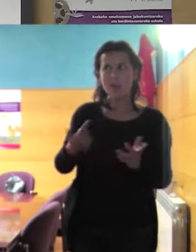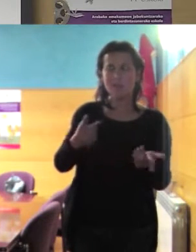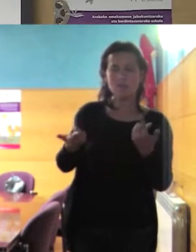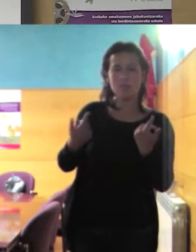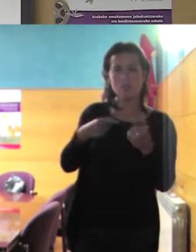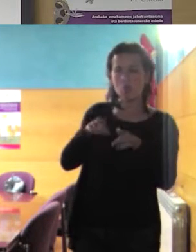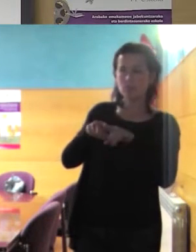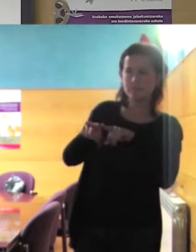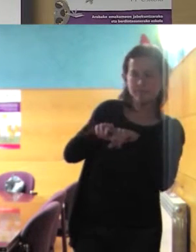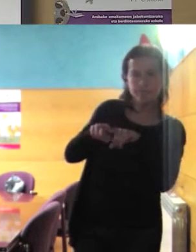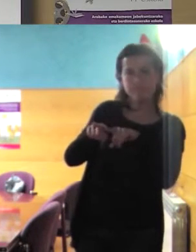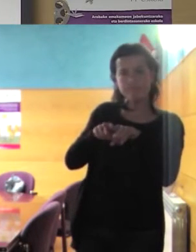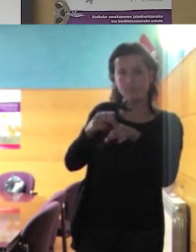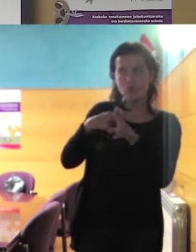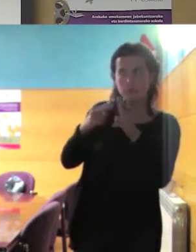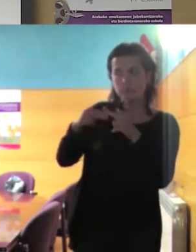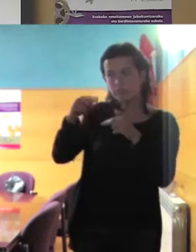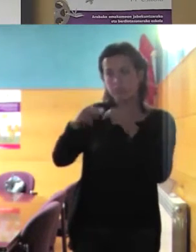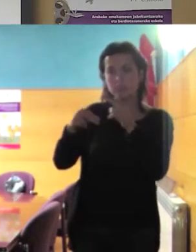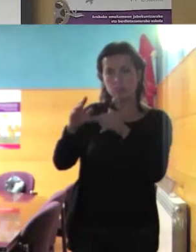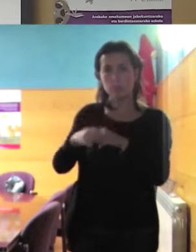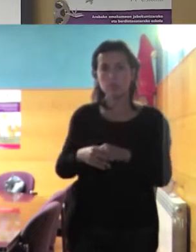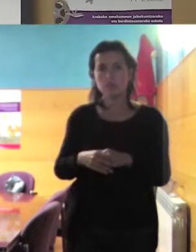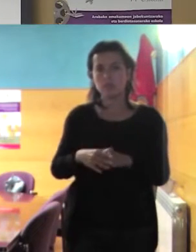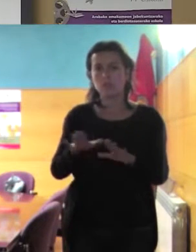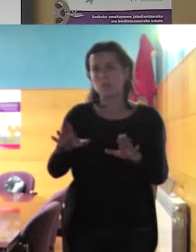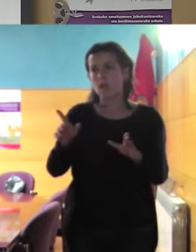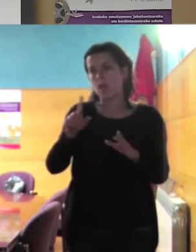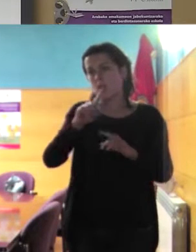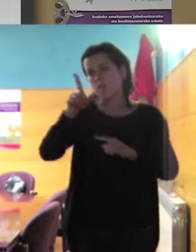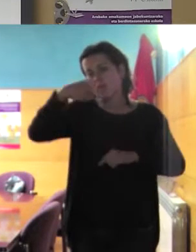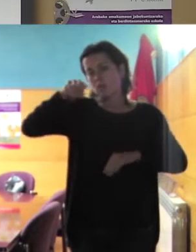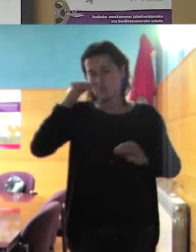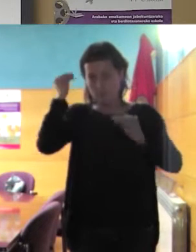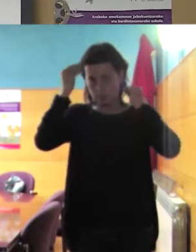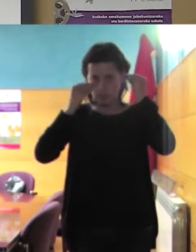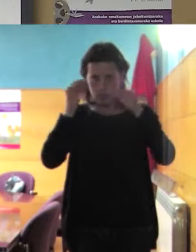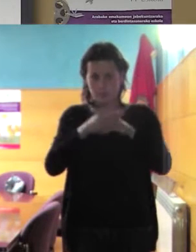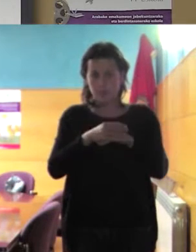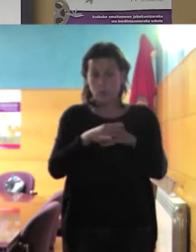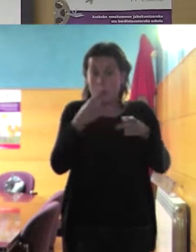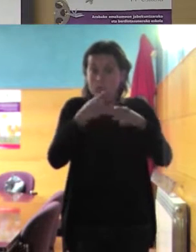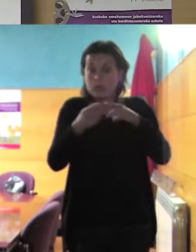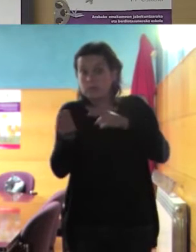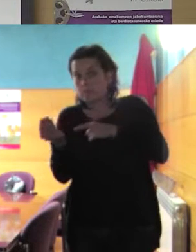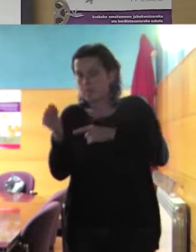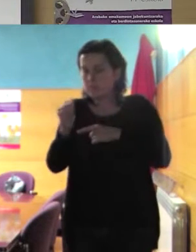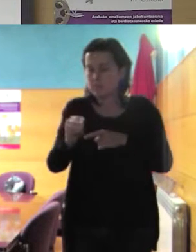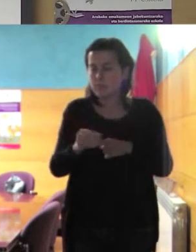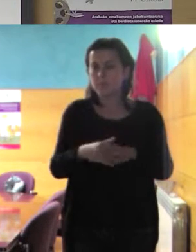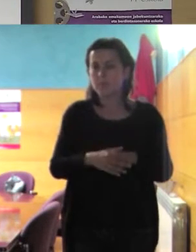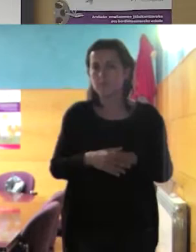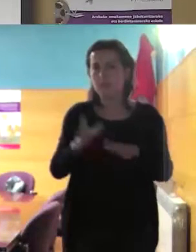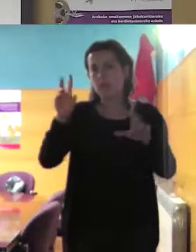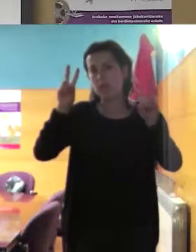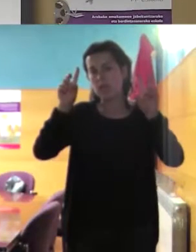entonces bueno esto es un tema también para la reflexión y traigo una cosa más fijaos ante las indumentarias en